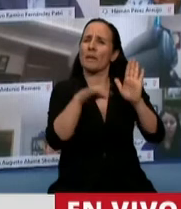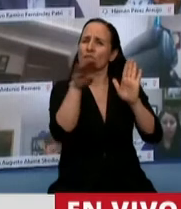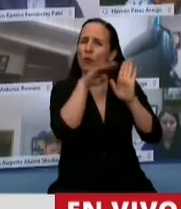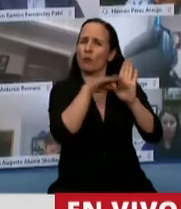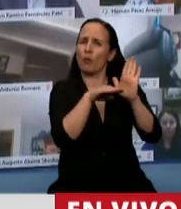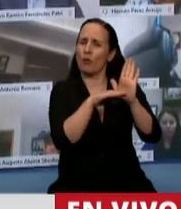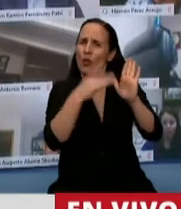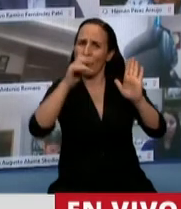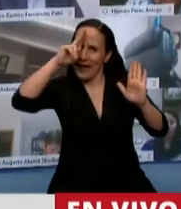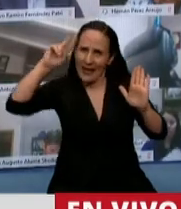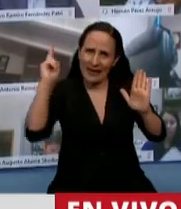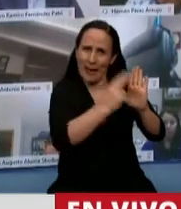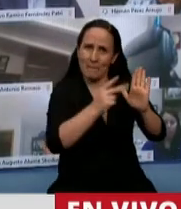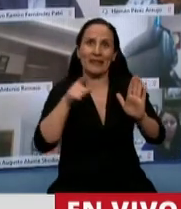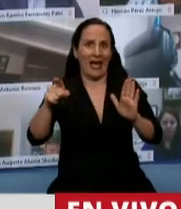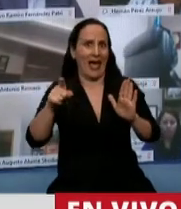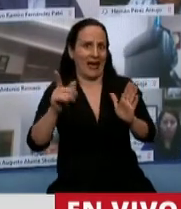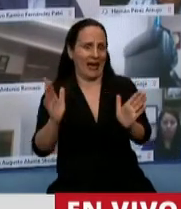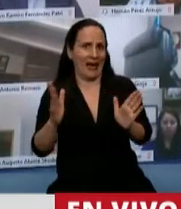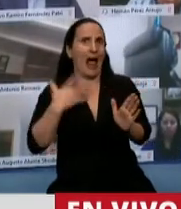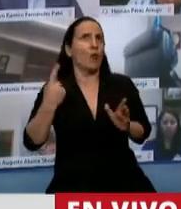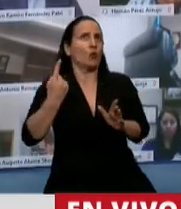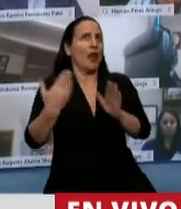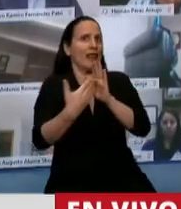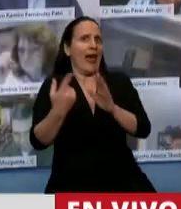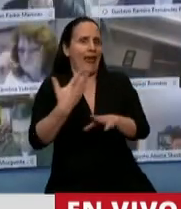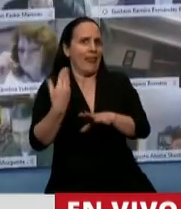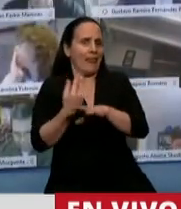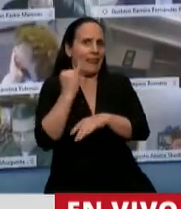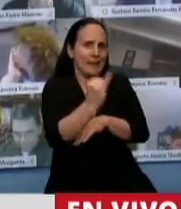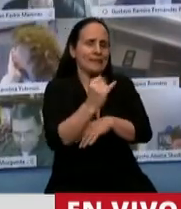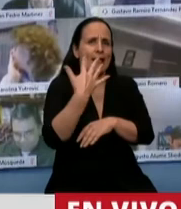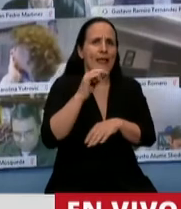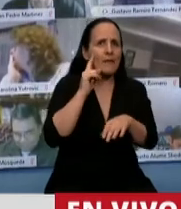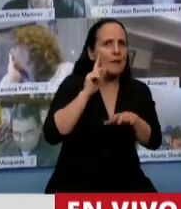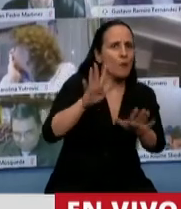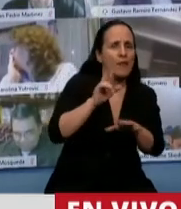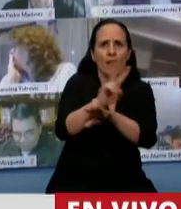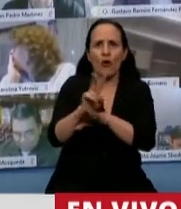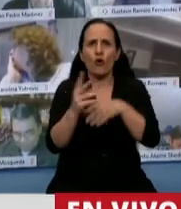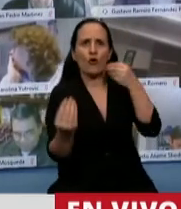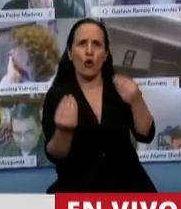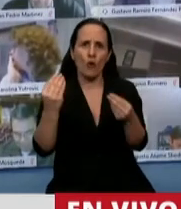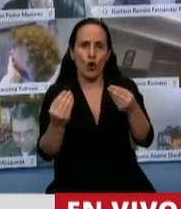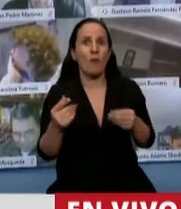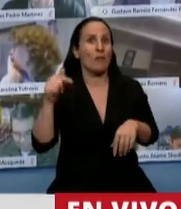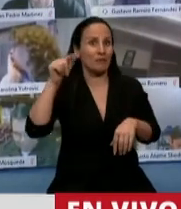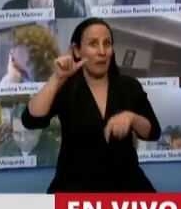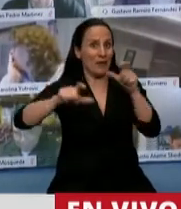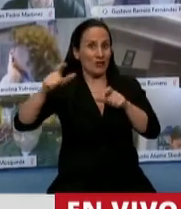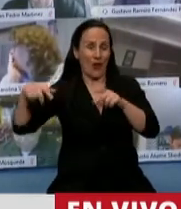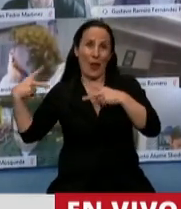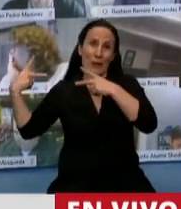impulsan nuestras autoridades para cuidarnos, para el cuidado colectivo. Y espero que los legisladores que hoy viajaron irresponsablemente a